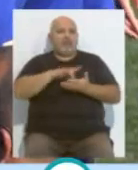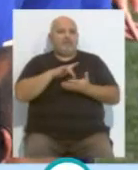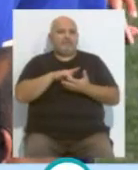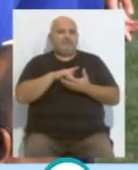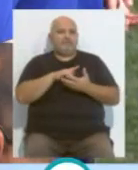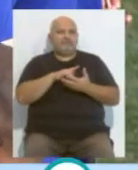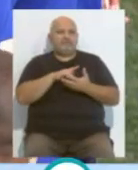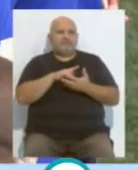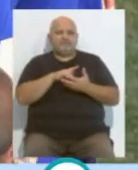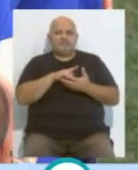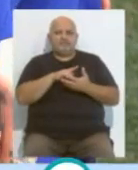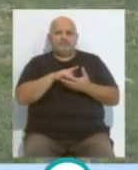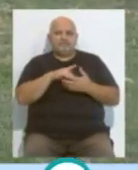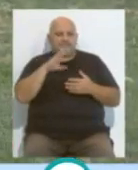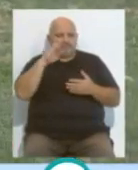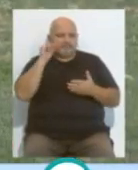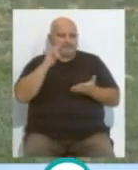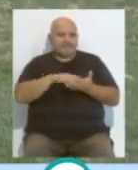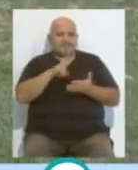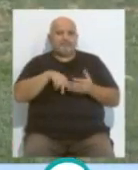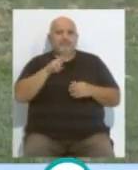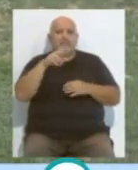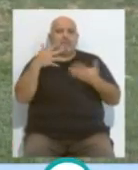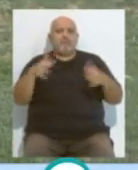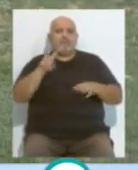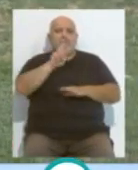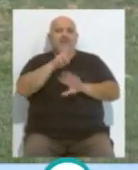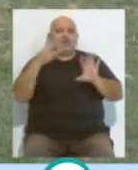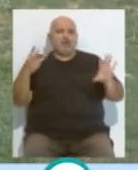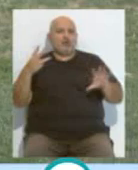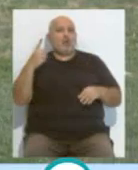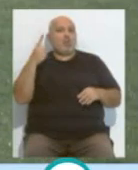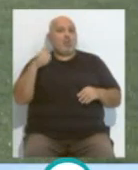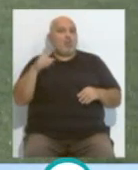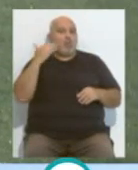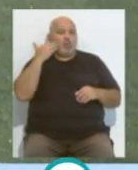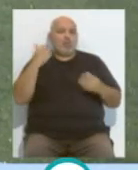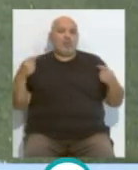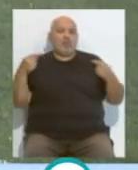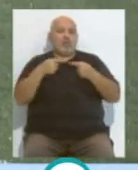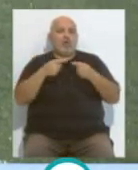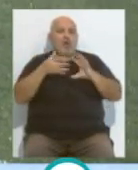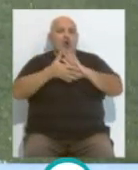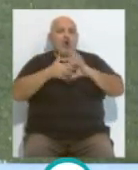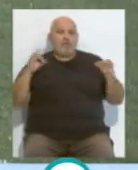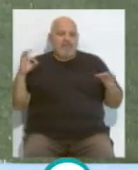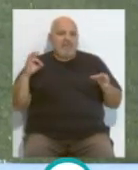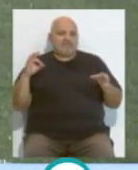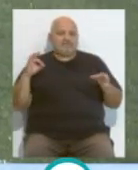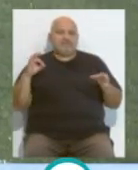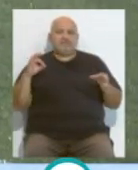creo que es... Miércoles 28 de julio, partido de las Olimpiadas,